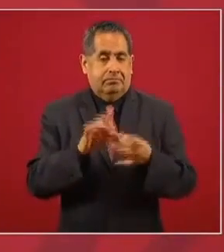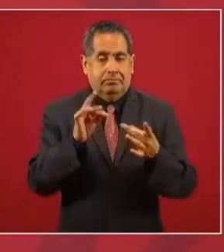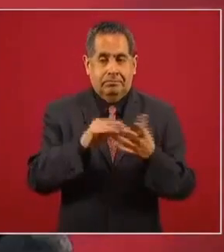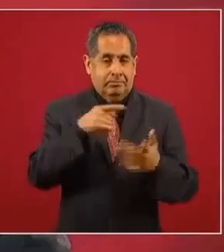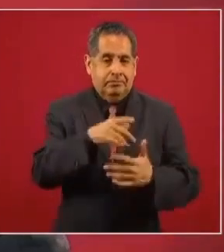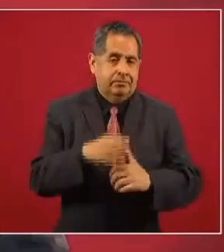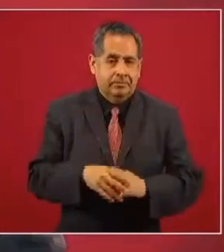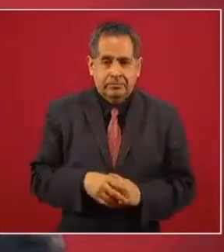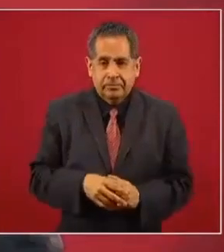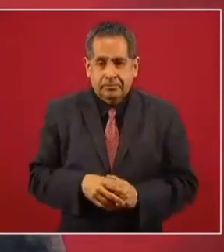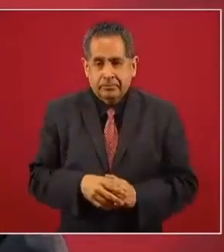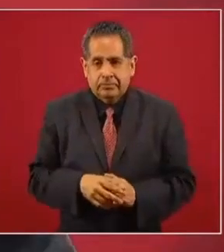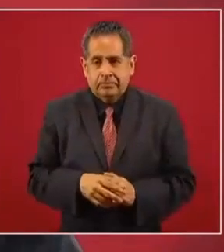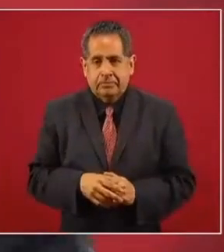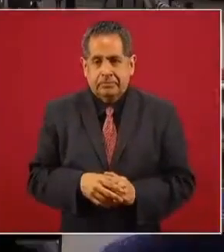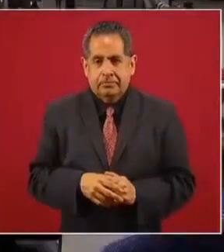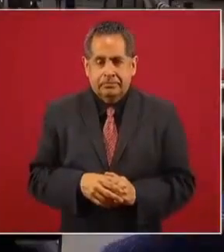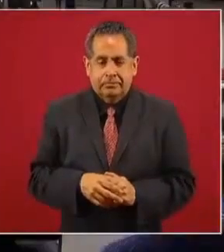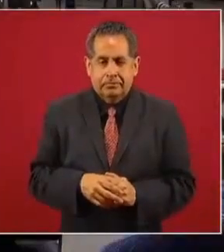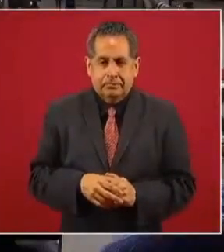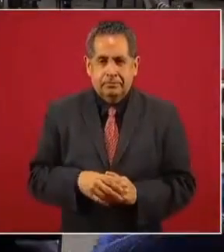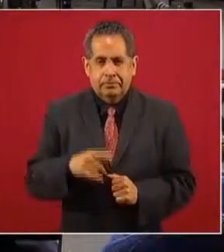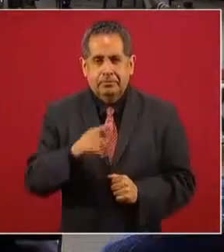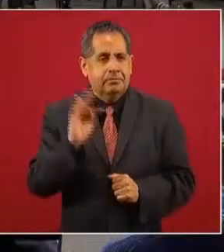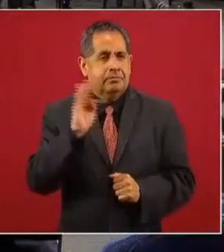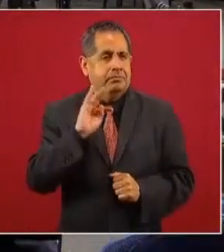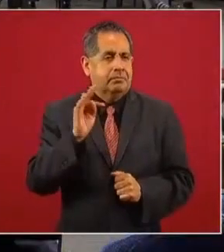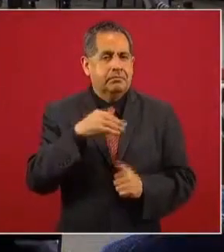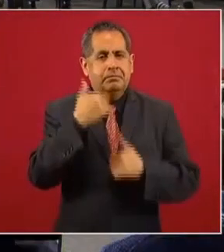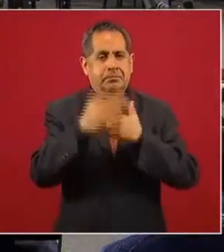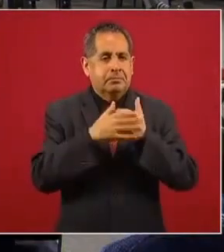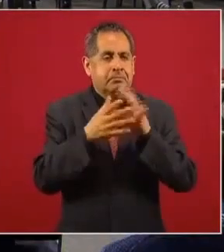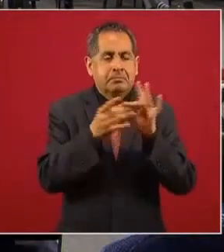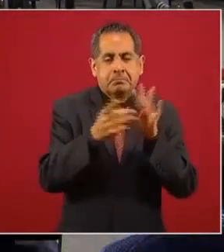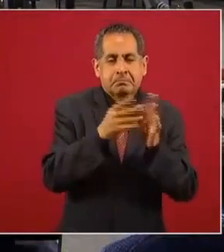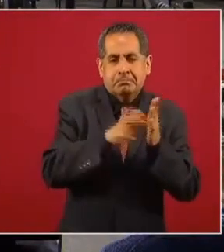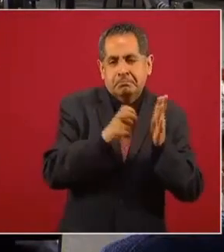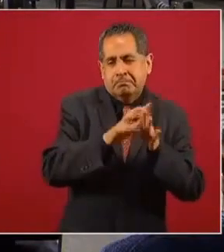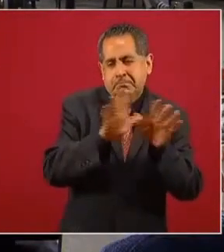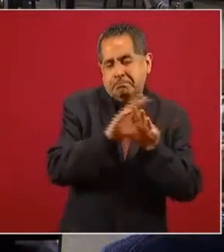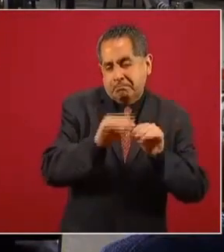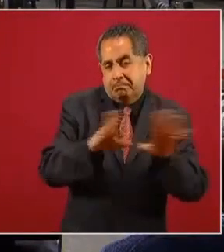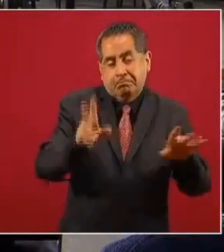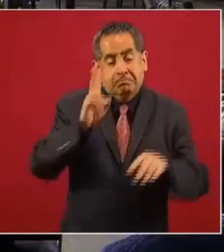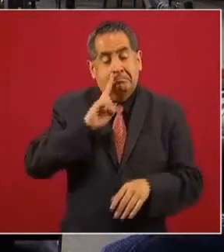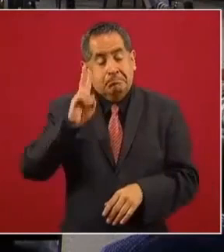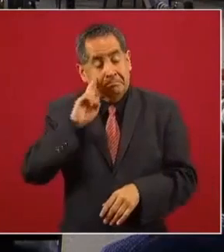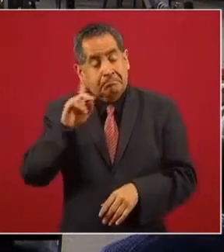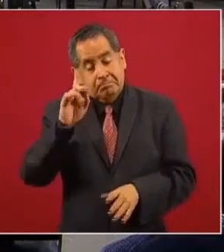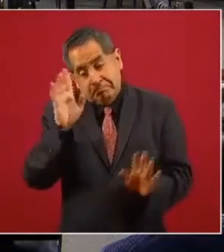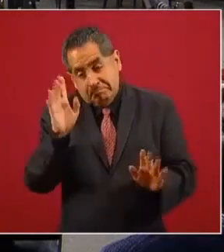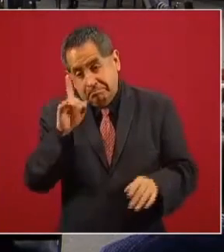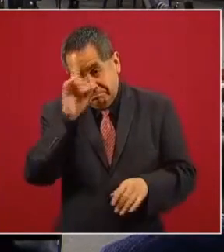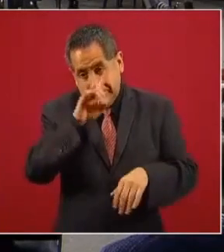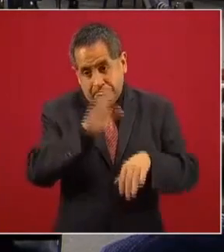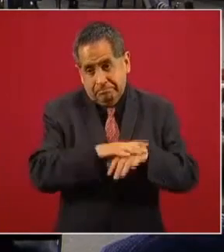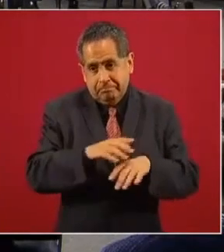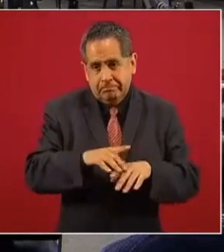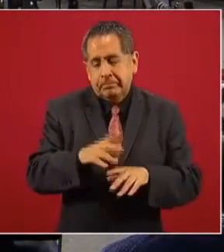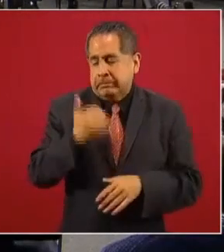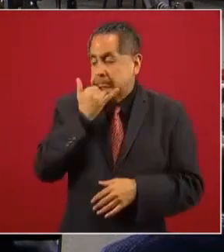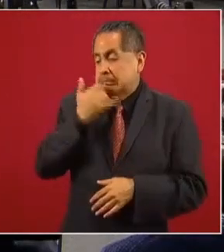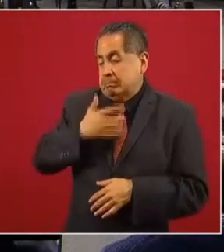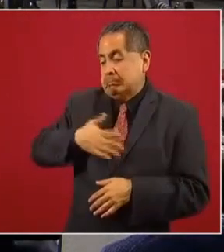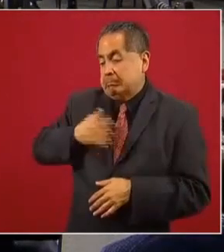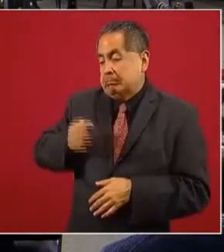va a haber una fe de ratas y lo van a reconocer.